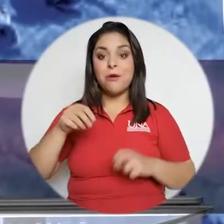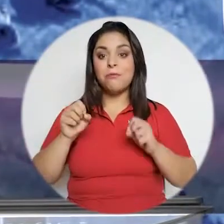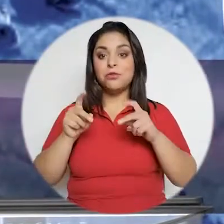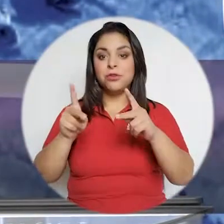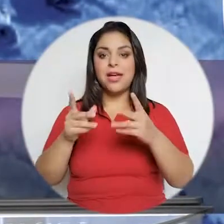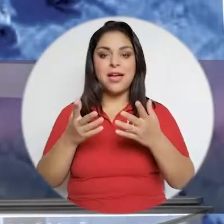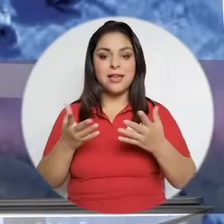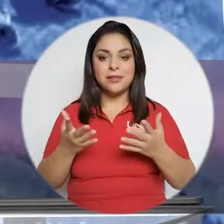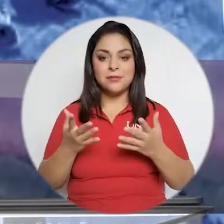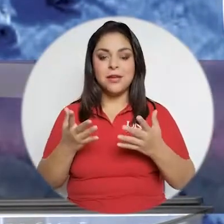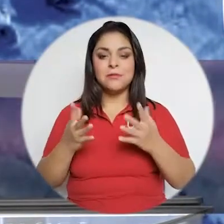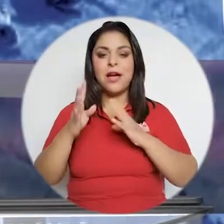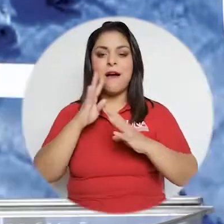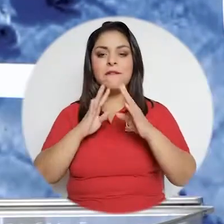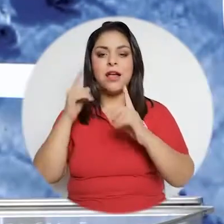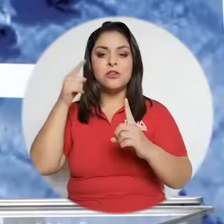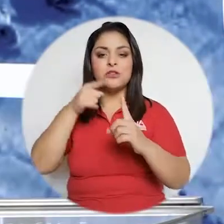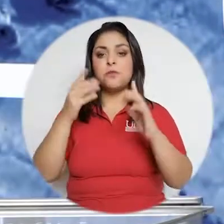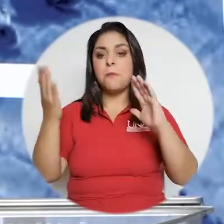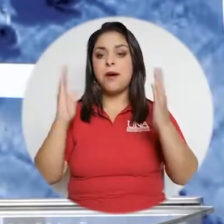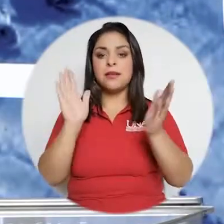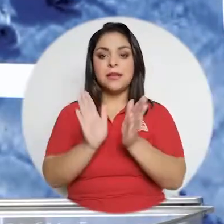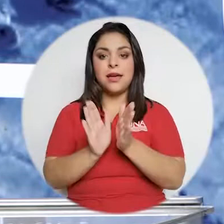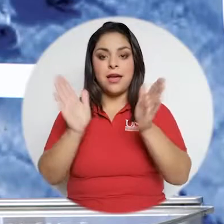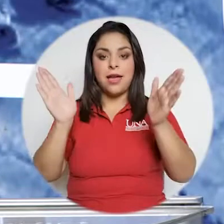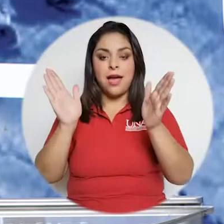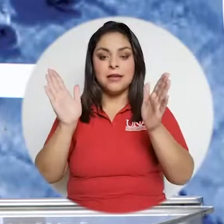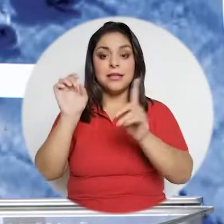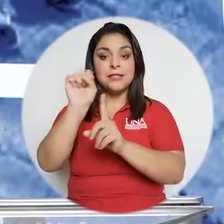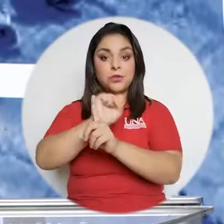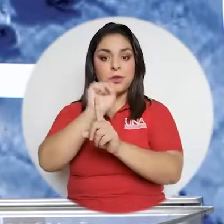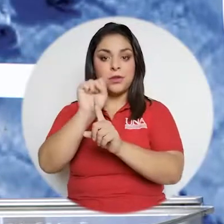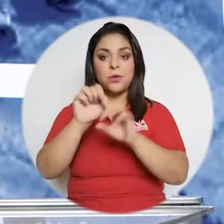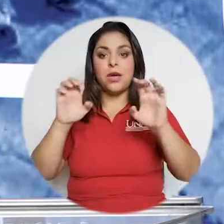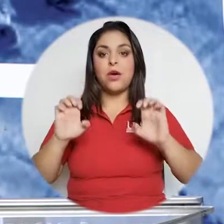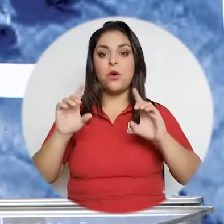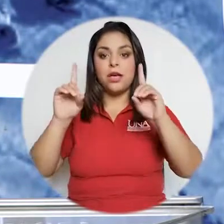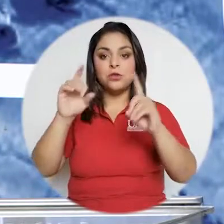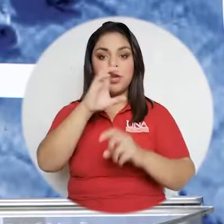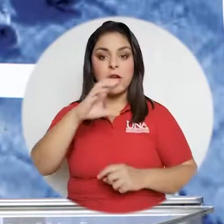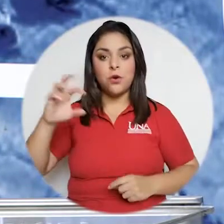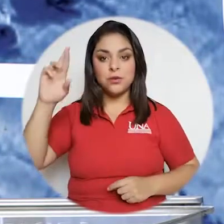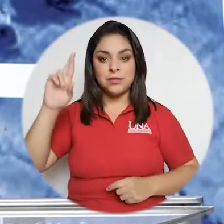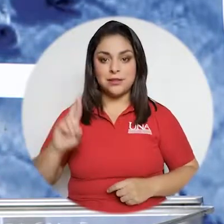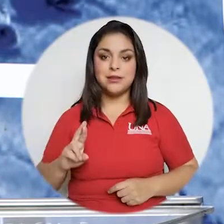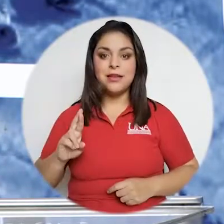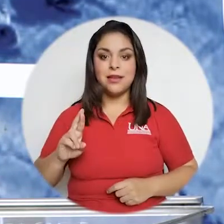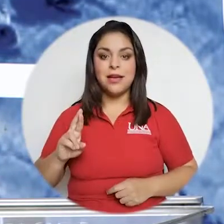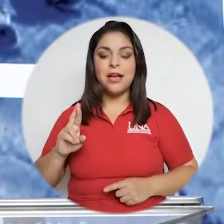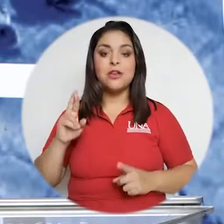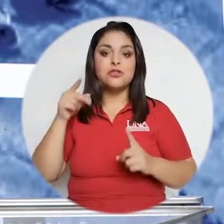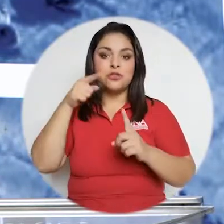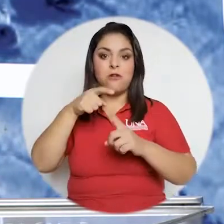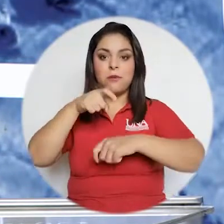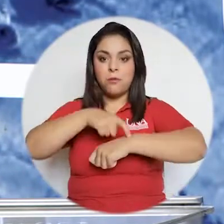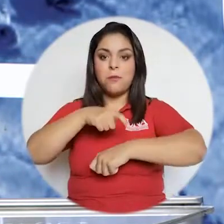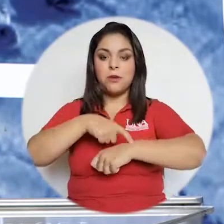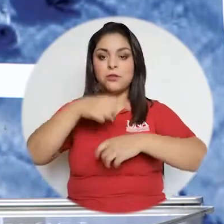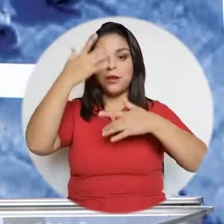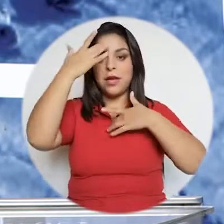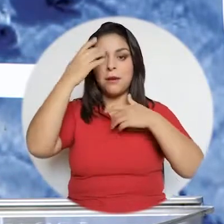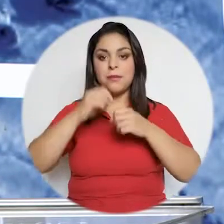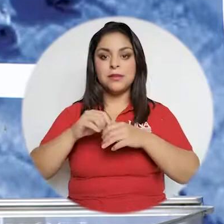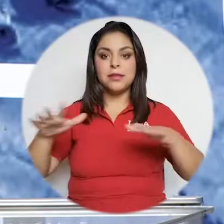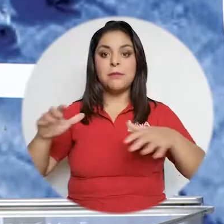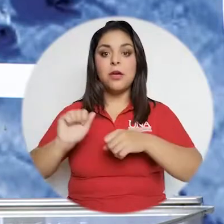en esta oportunidad vamos a hacer un balance general sobre la situación de la educación en Costa Rica en el marco de la pandemia